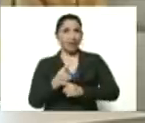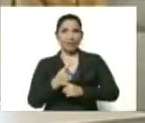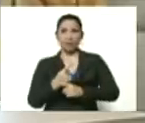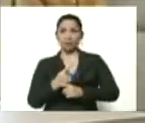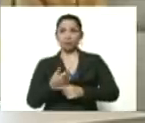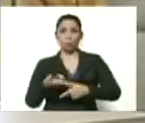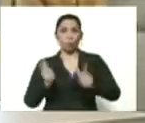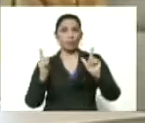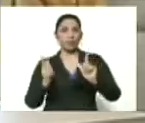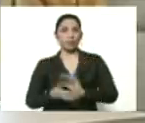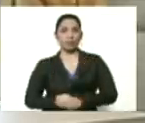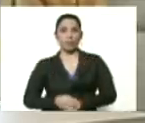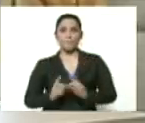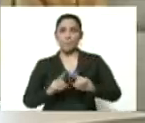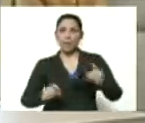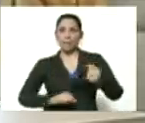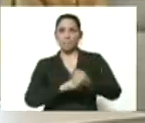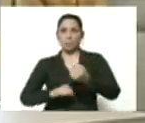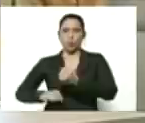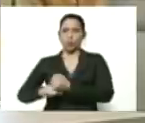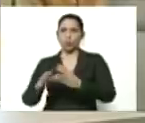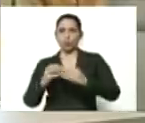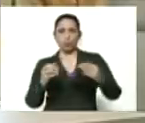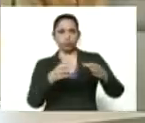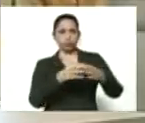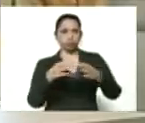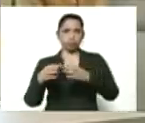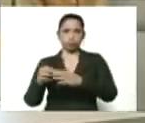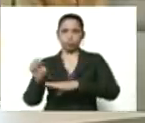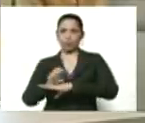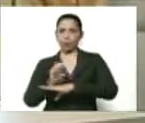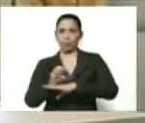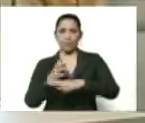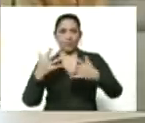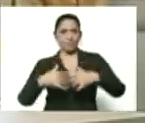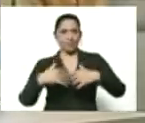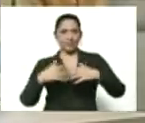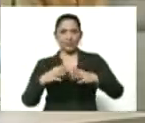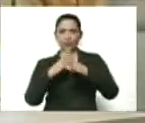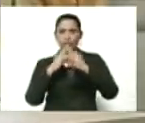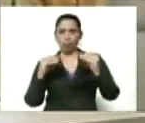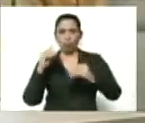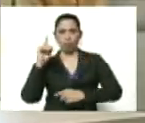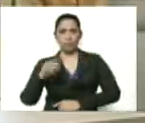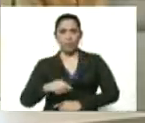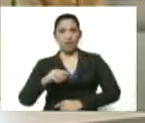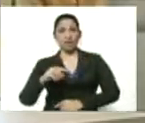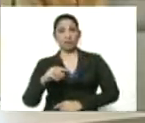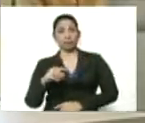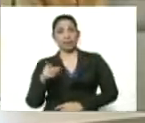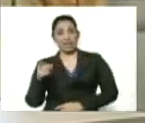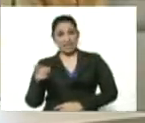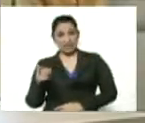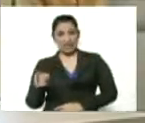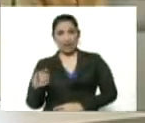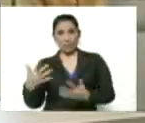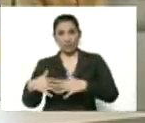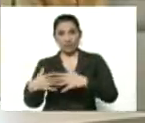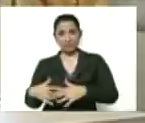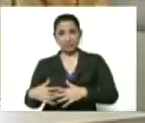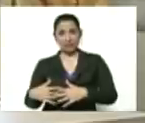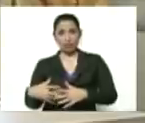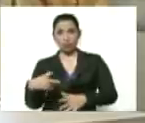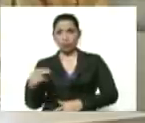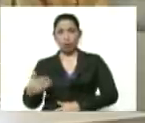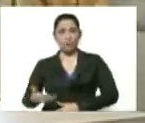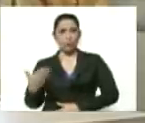para el apoyo de todos los sectores de la economía, de todos, sobre todo de estos no esenciales que necesitan un